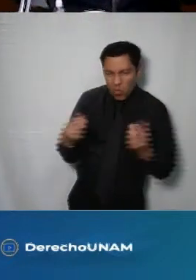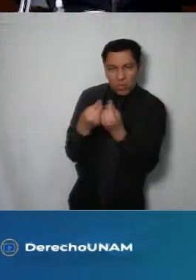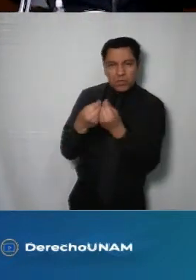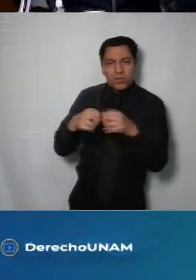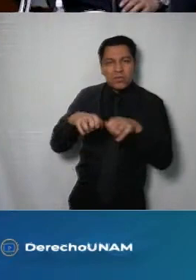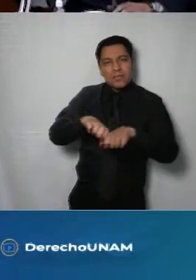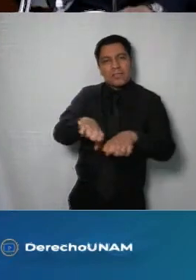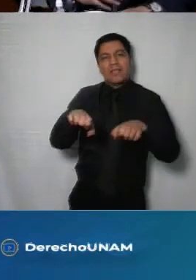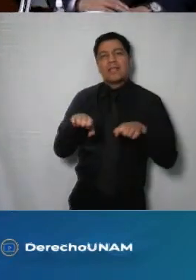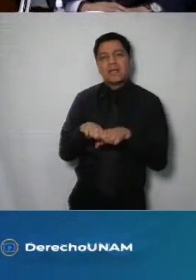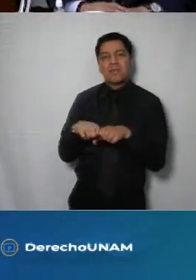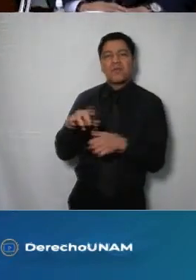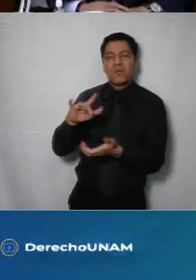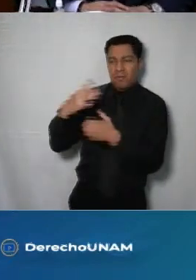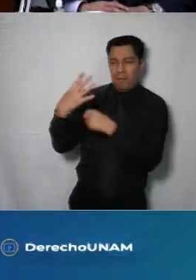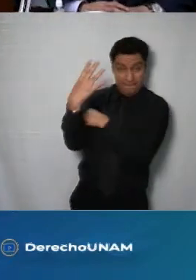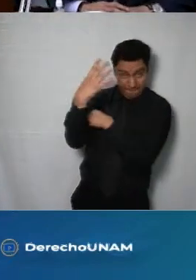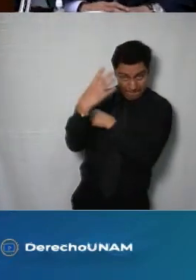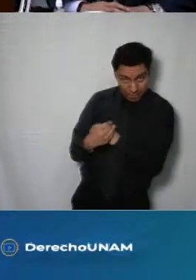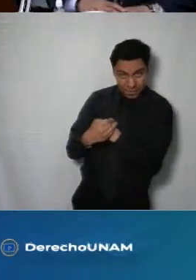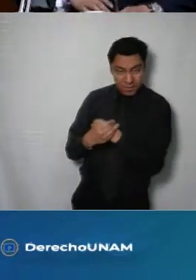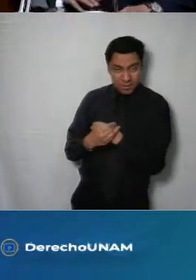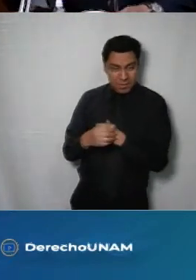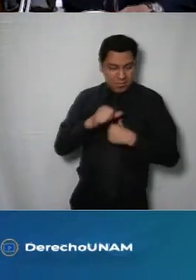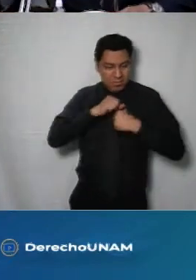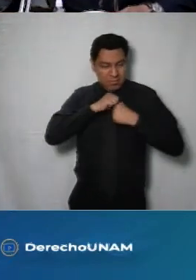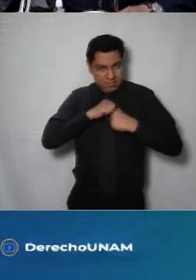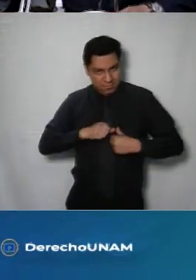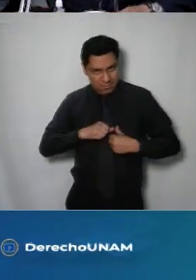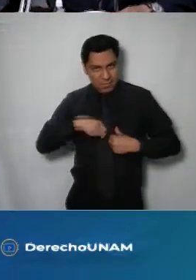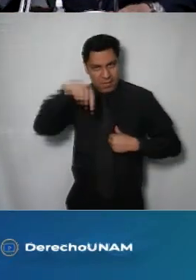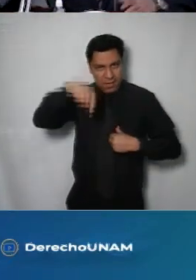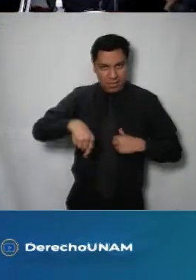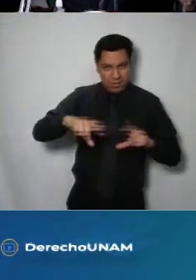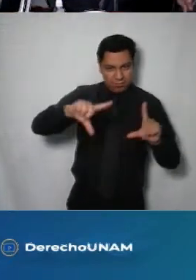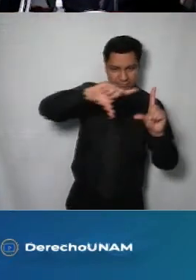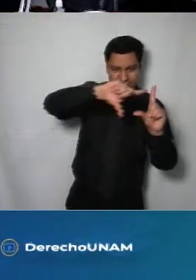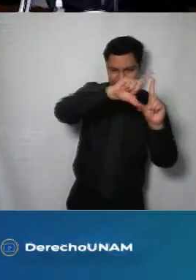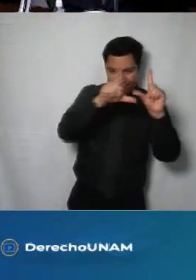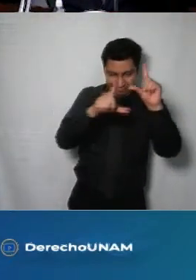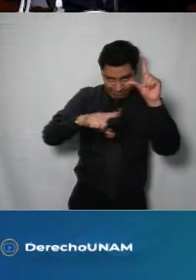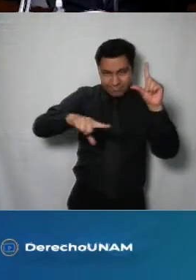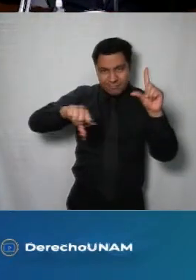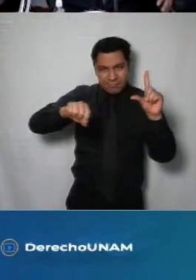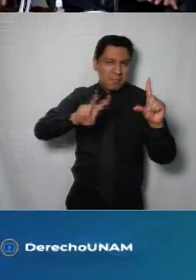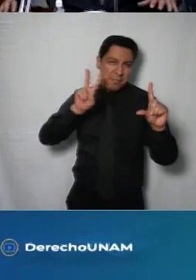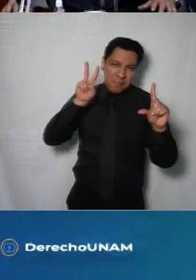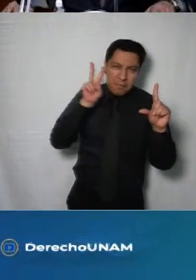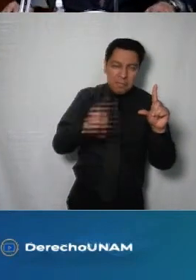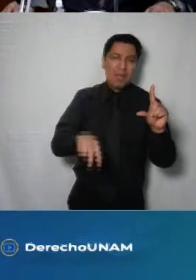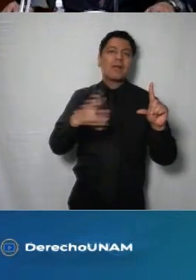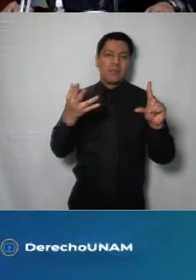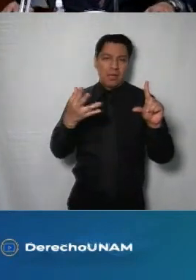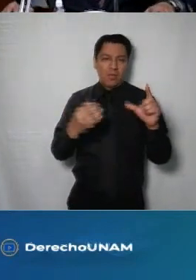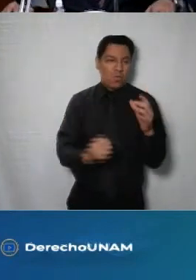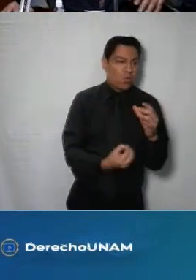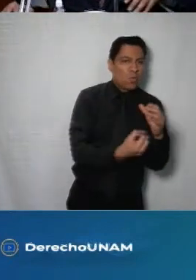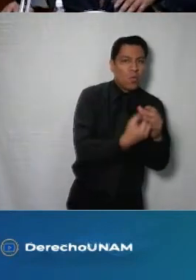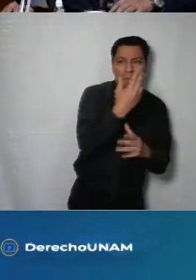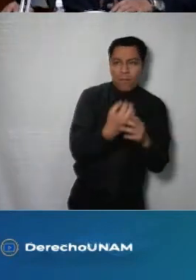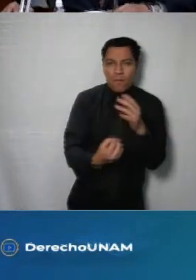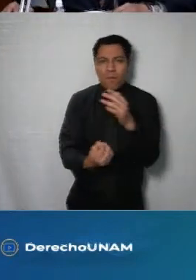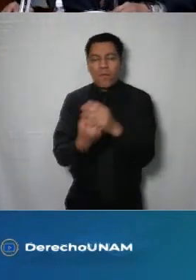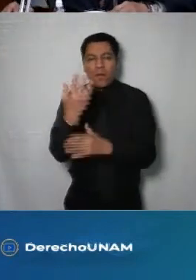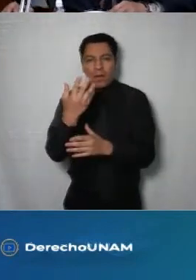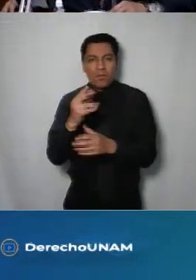convertirnos en comisionadas y comisionados de territorio y lo estamos logrando hoy ocupando las plazas y los espacios